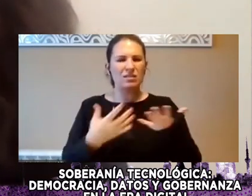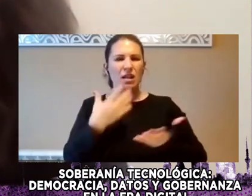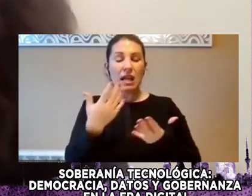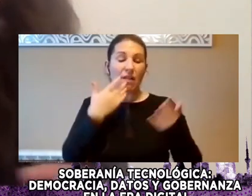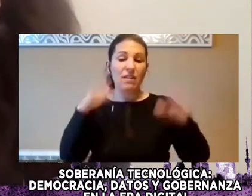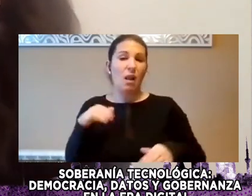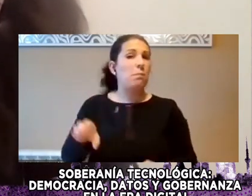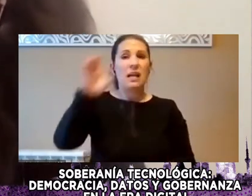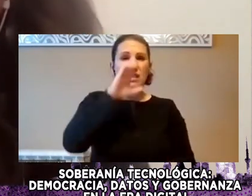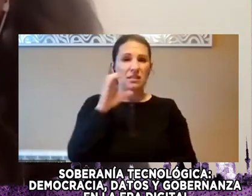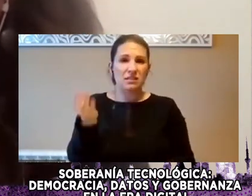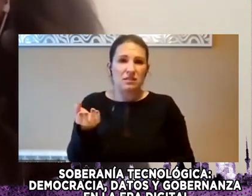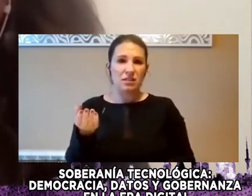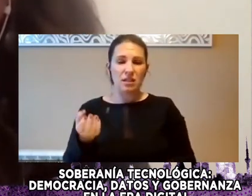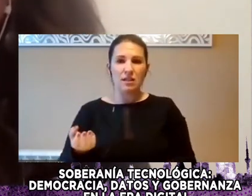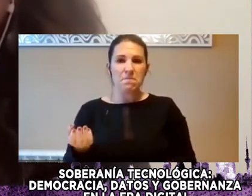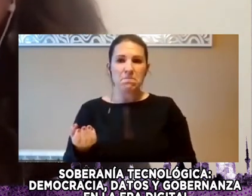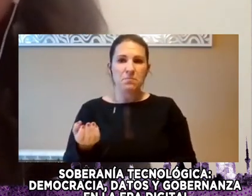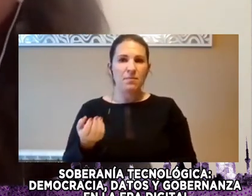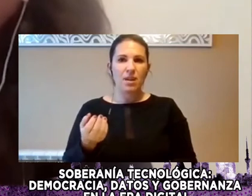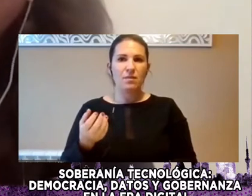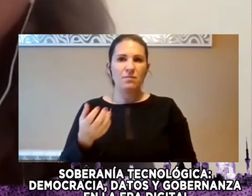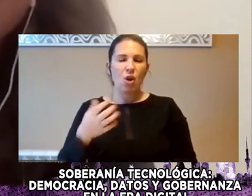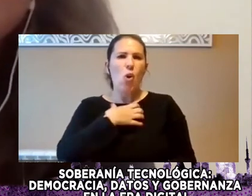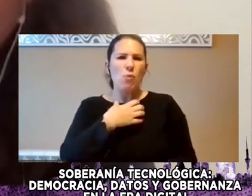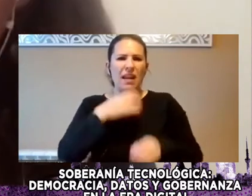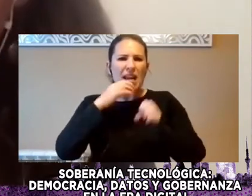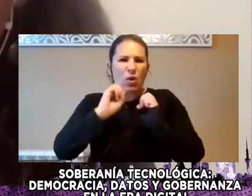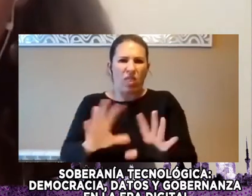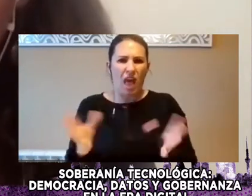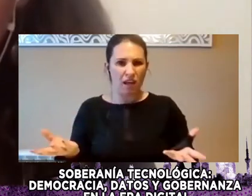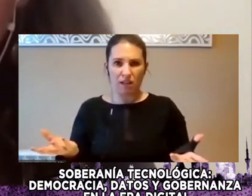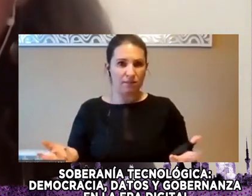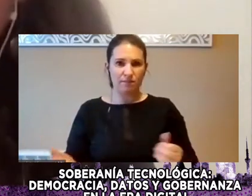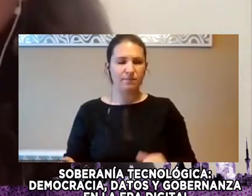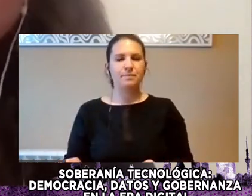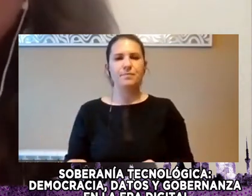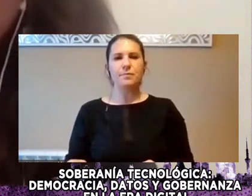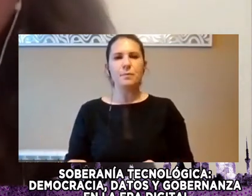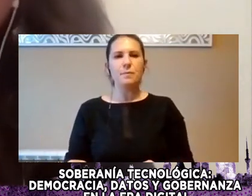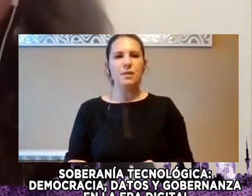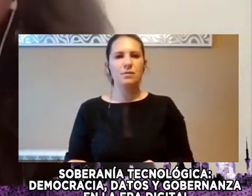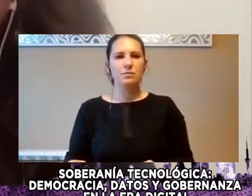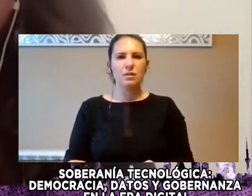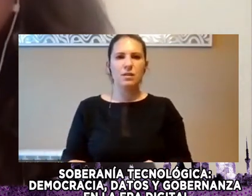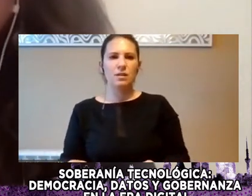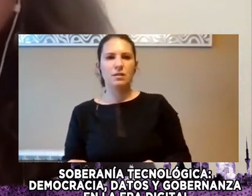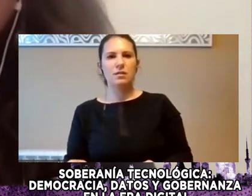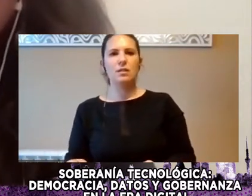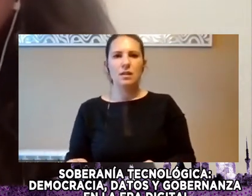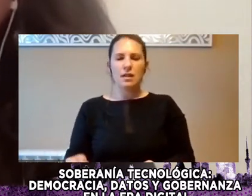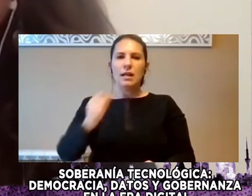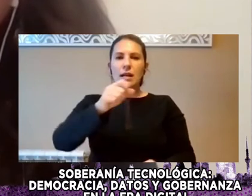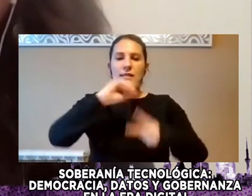Países No Pueden Simplemente Renunciar A Ese Fue El Segundo Momento